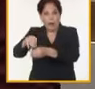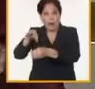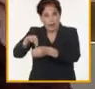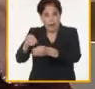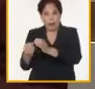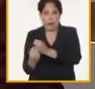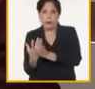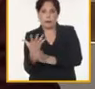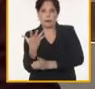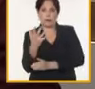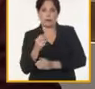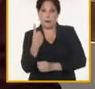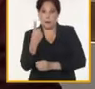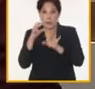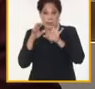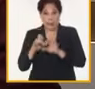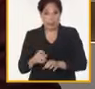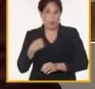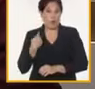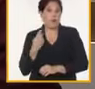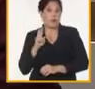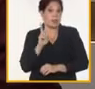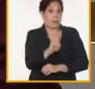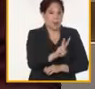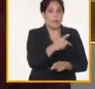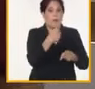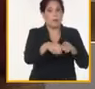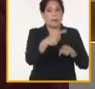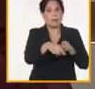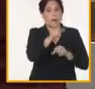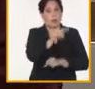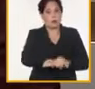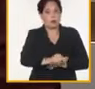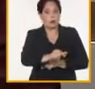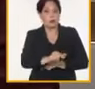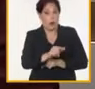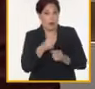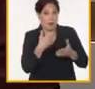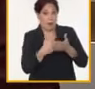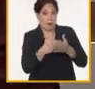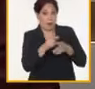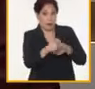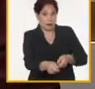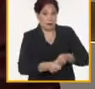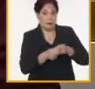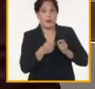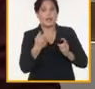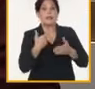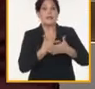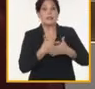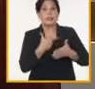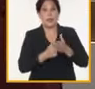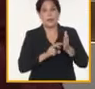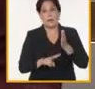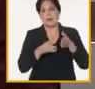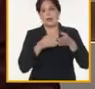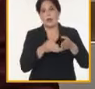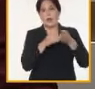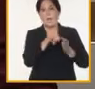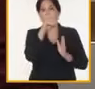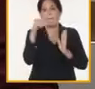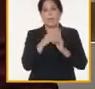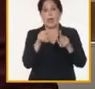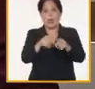agroecología el primer secretario y yo visitamos unos productores de una CSS en Yara en Granma más de mil